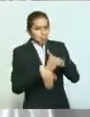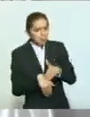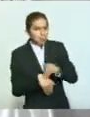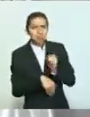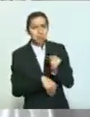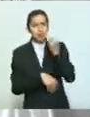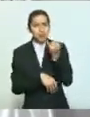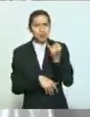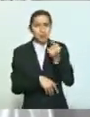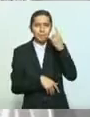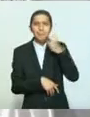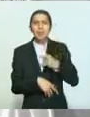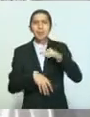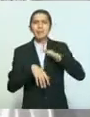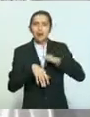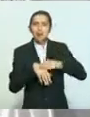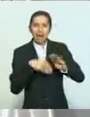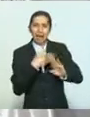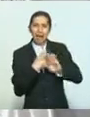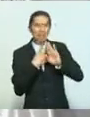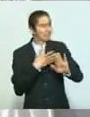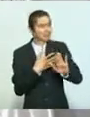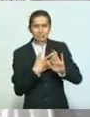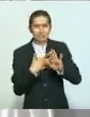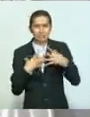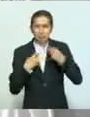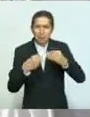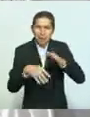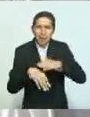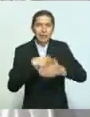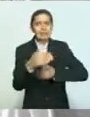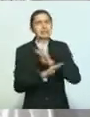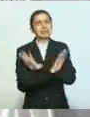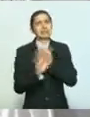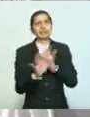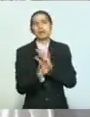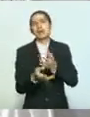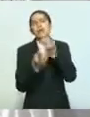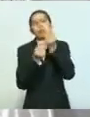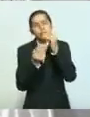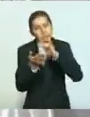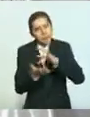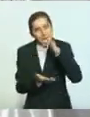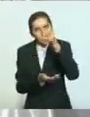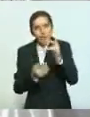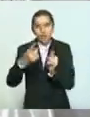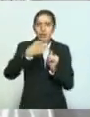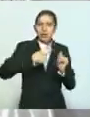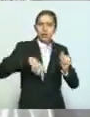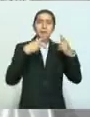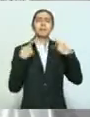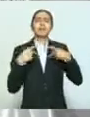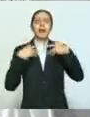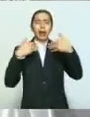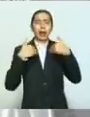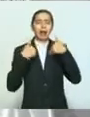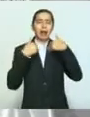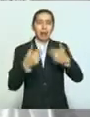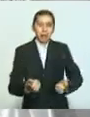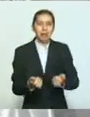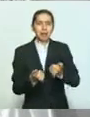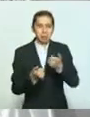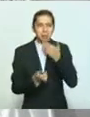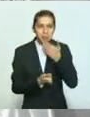para evitar más contagios. Les agradezco mucho a quienes entendieron que esta medida solo